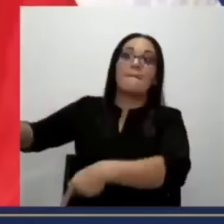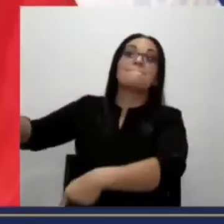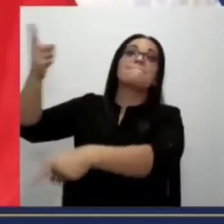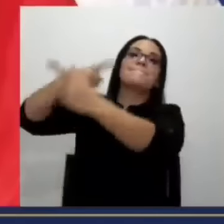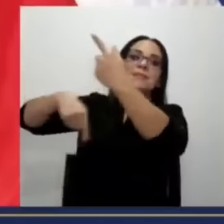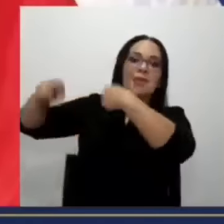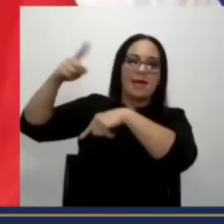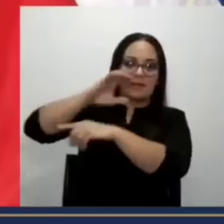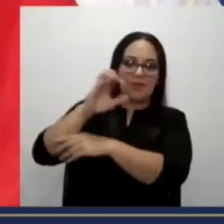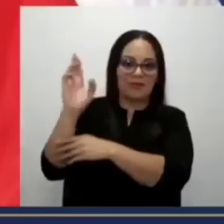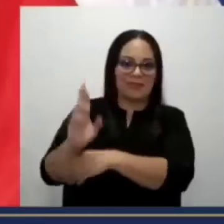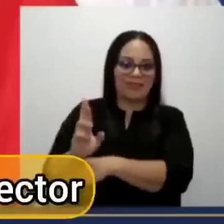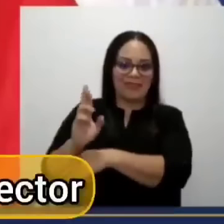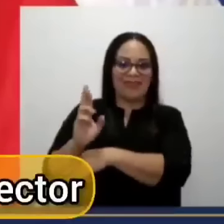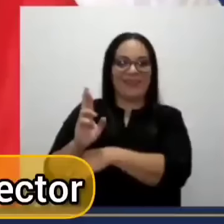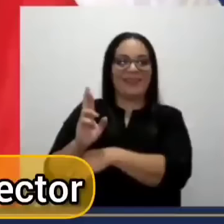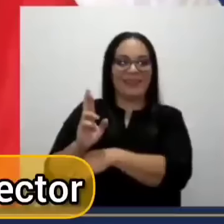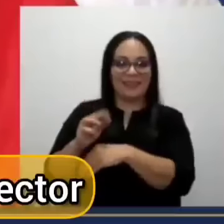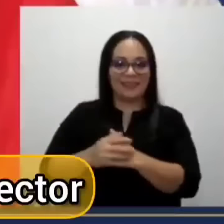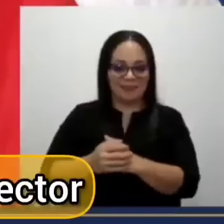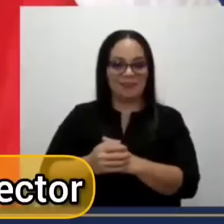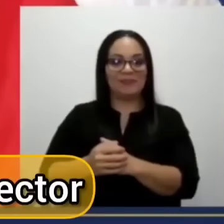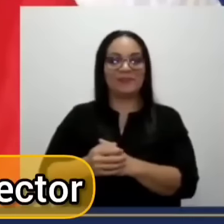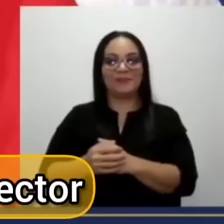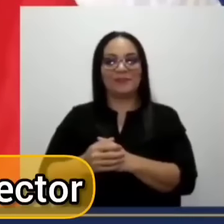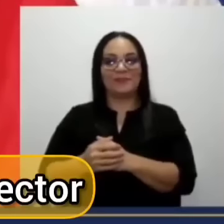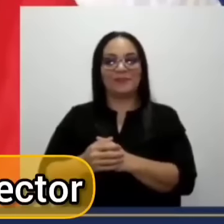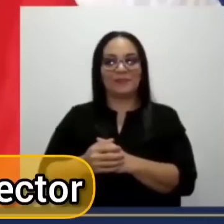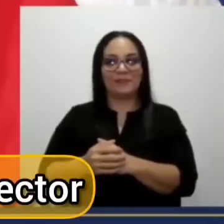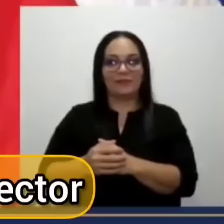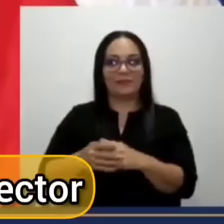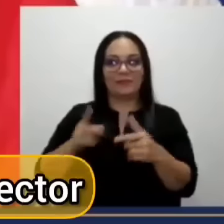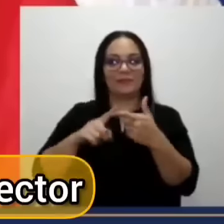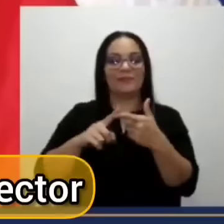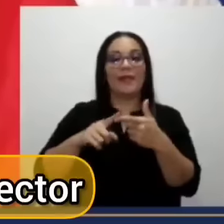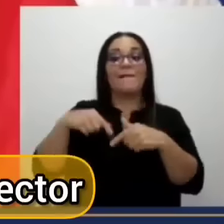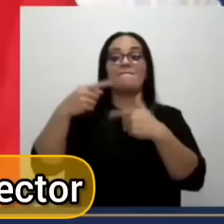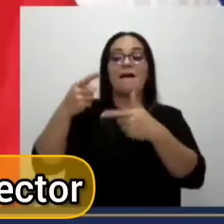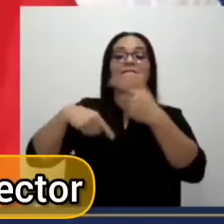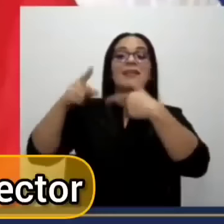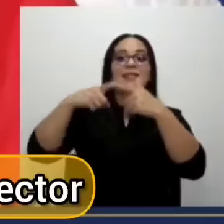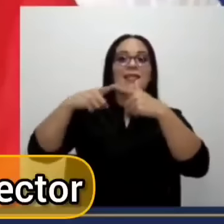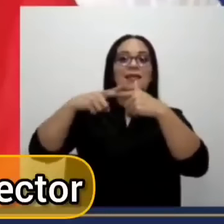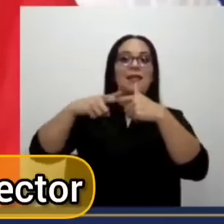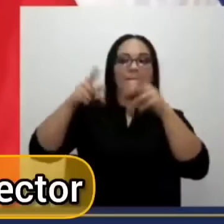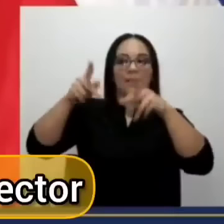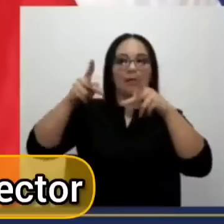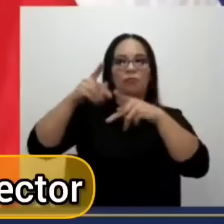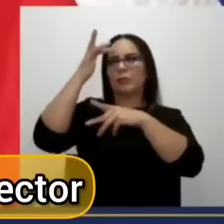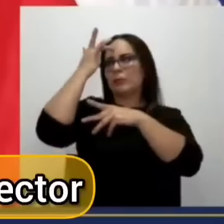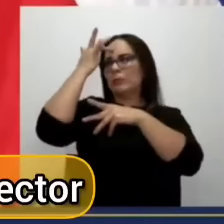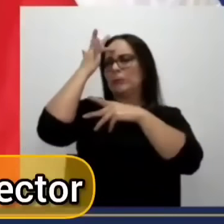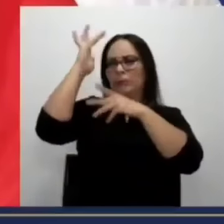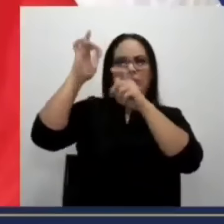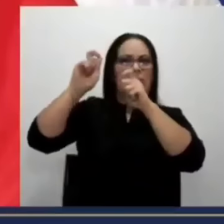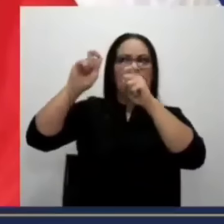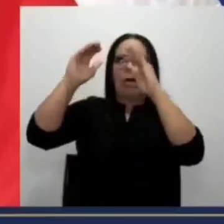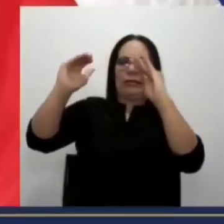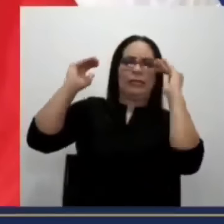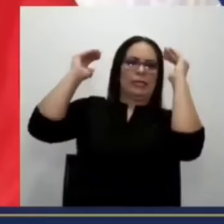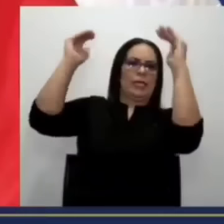los académicos más distinguidos en el sector.